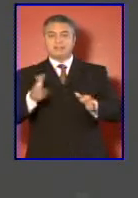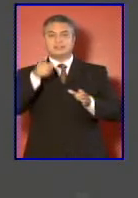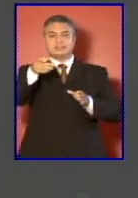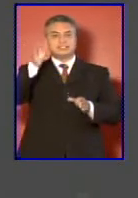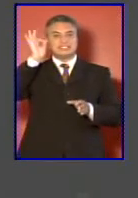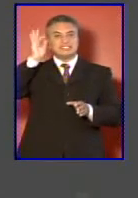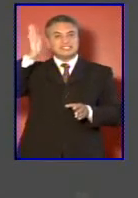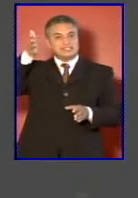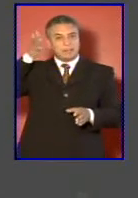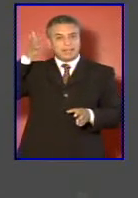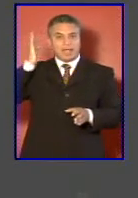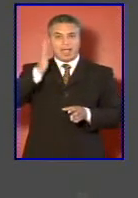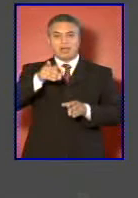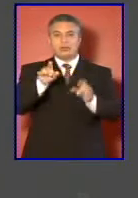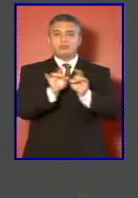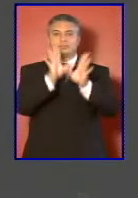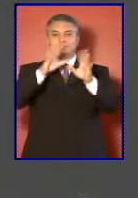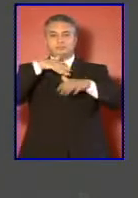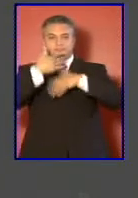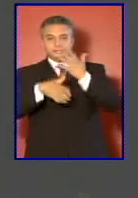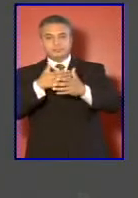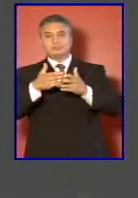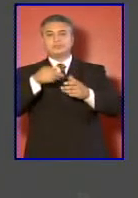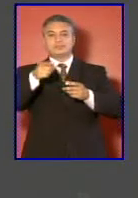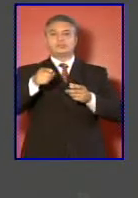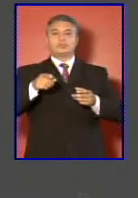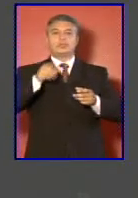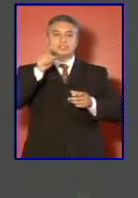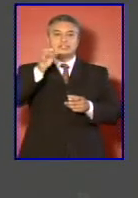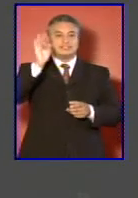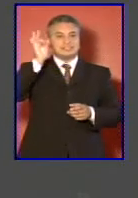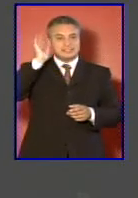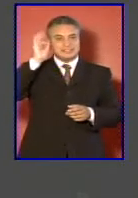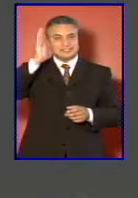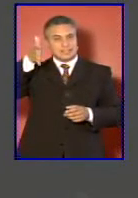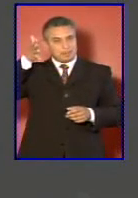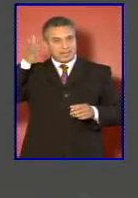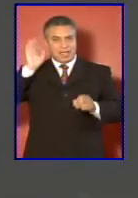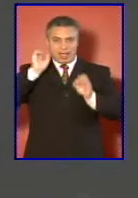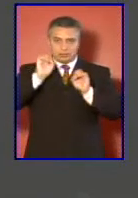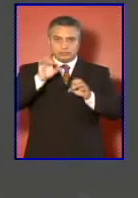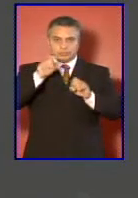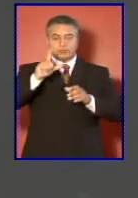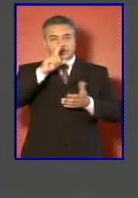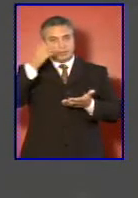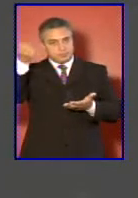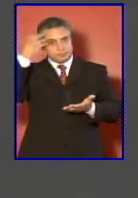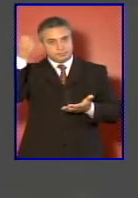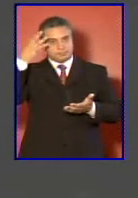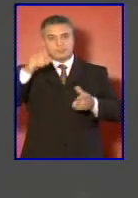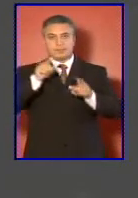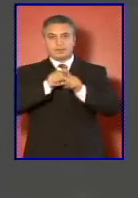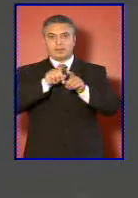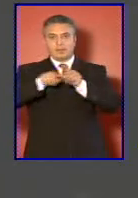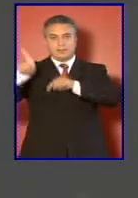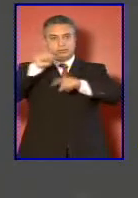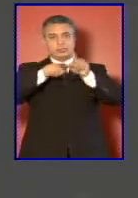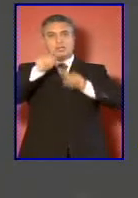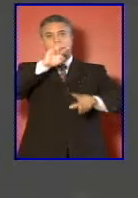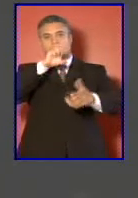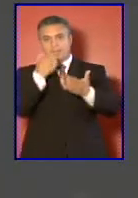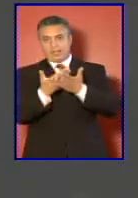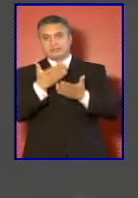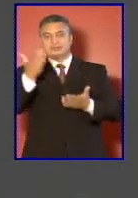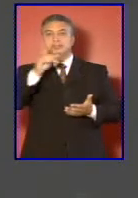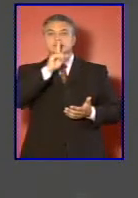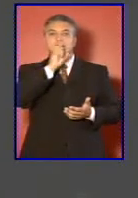asistencia en caso de catástrofes y desastres naturales, seminarios sobre lecciones aprendidas en operaciones de paz, talleres sobre